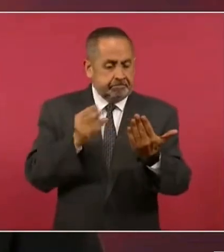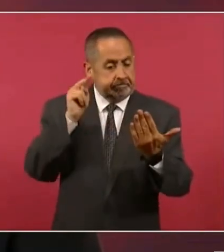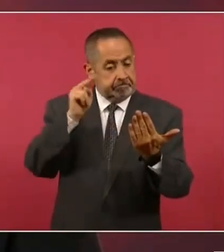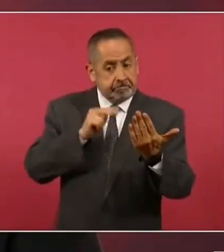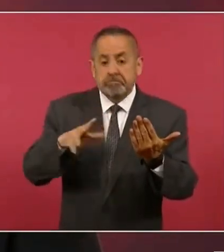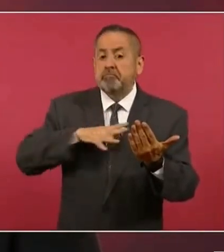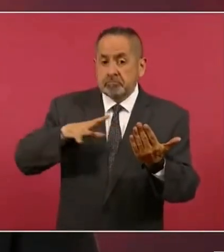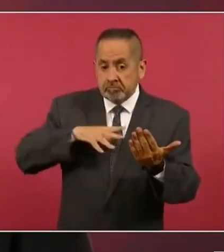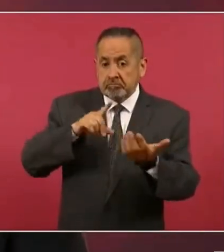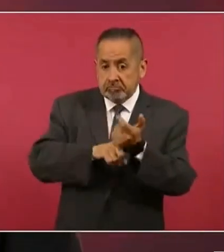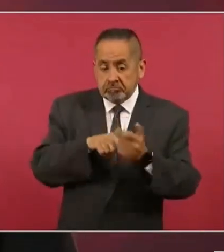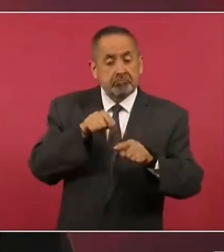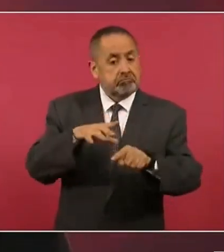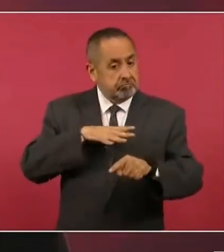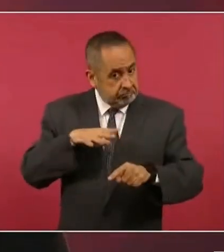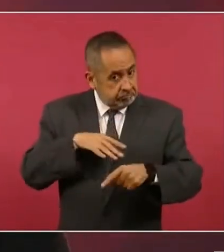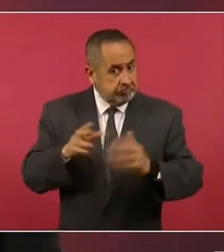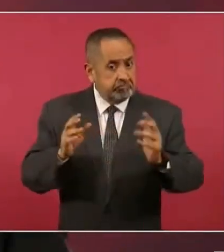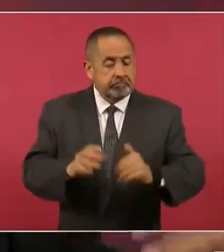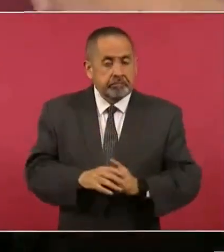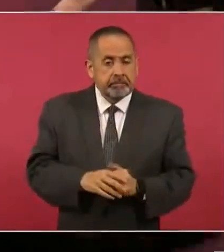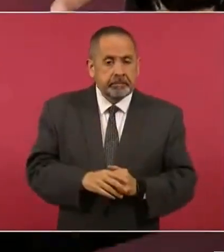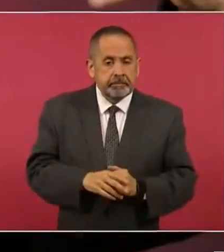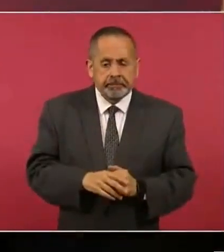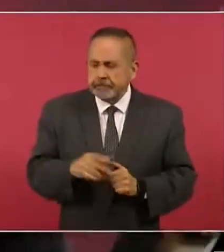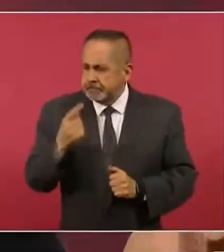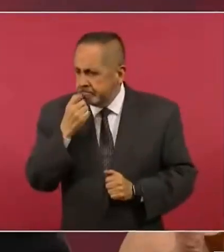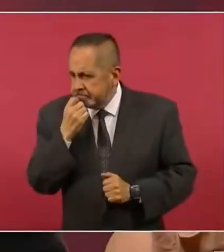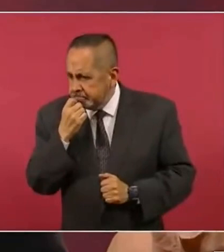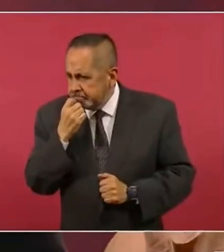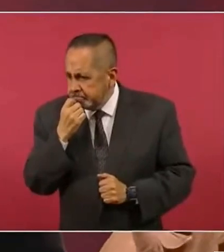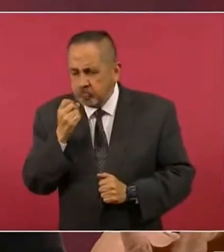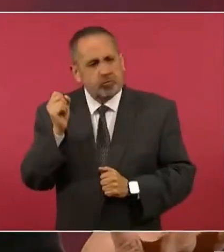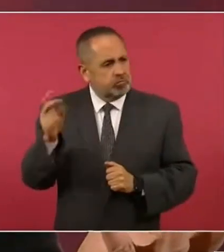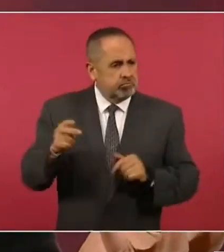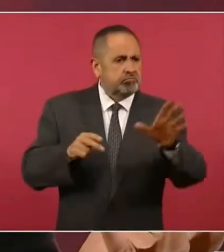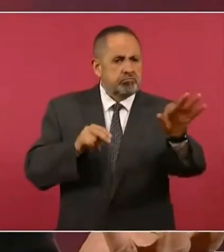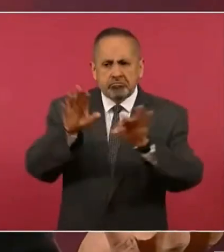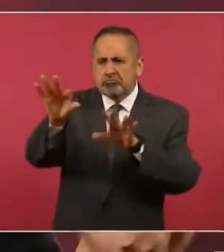los papeles y ahí formamos un grupo